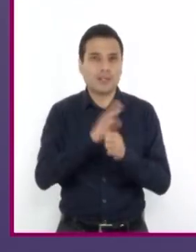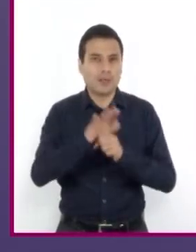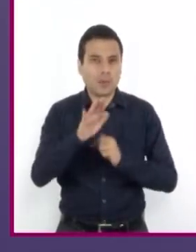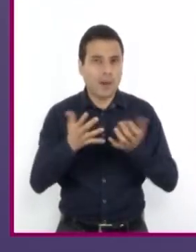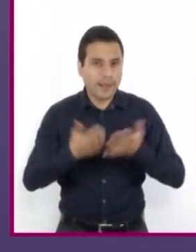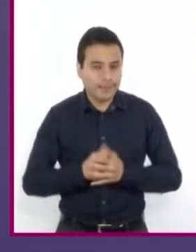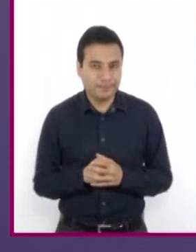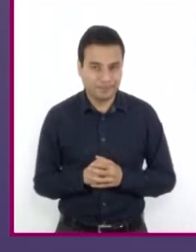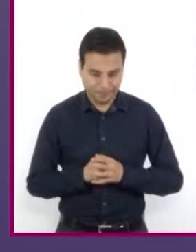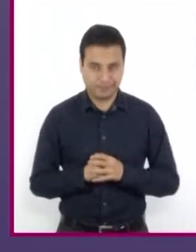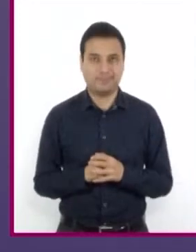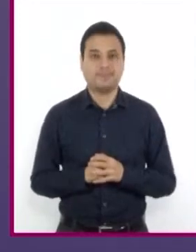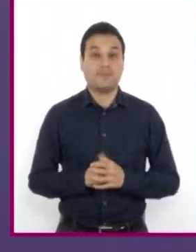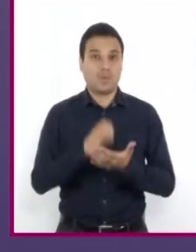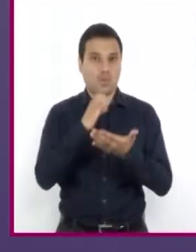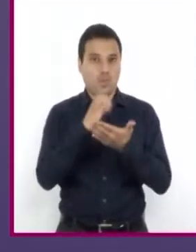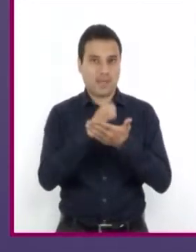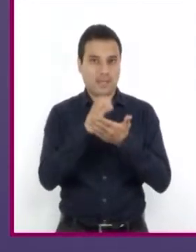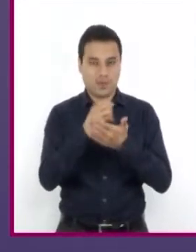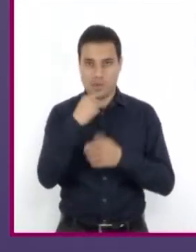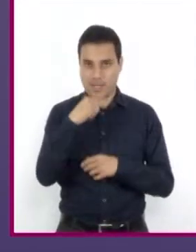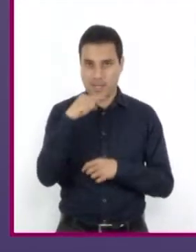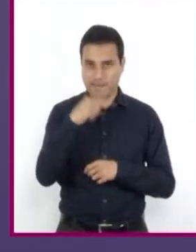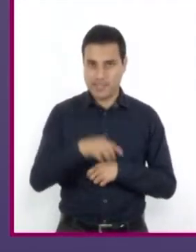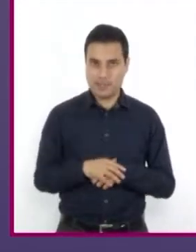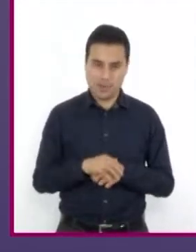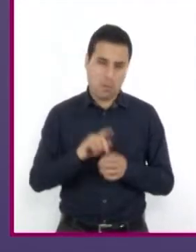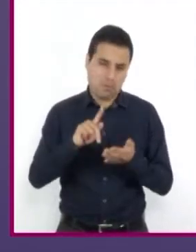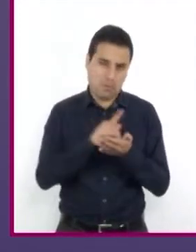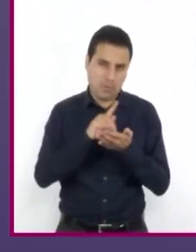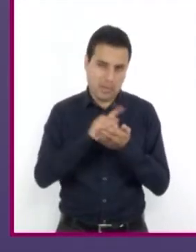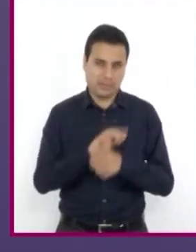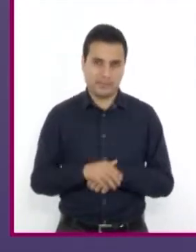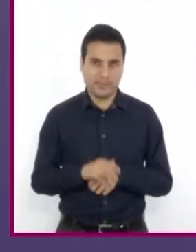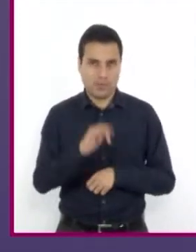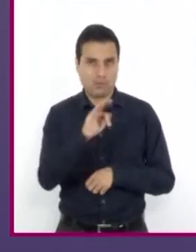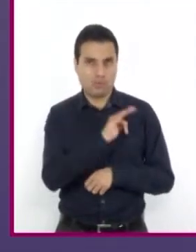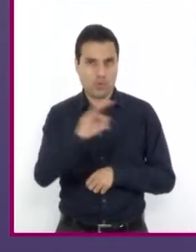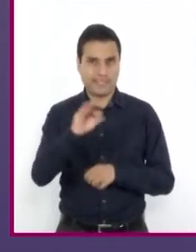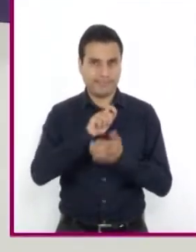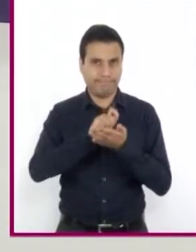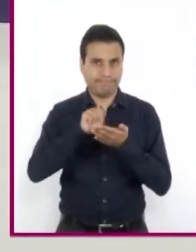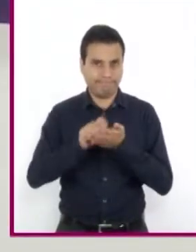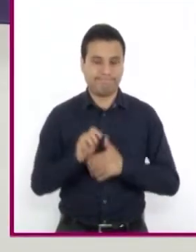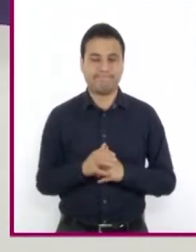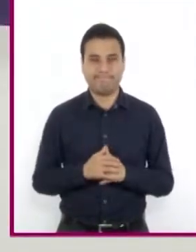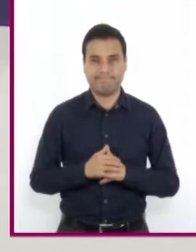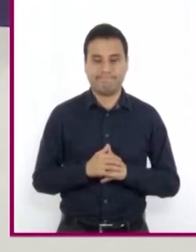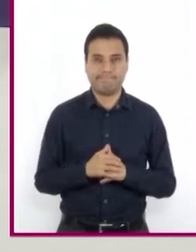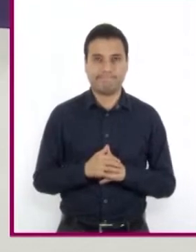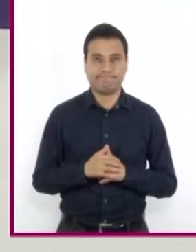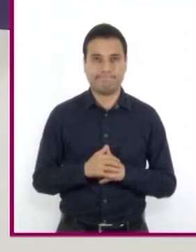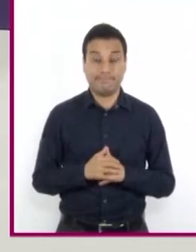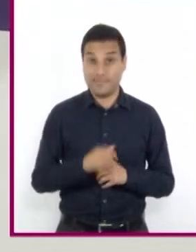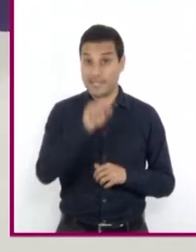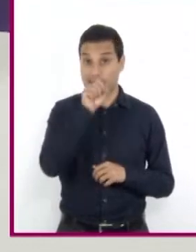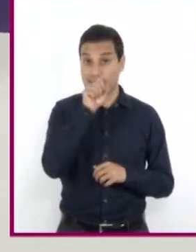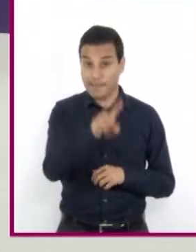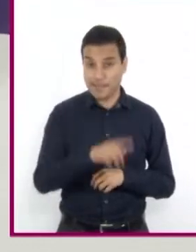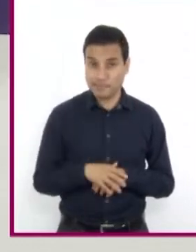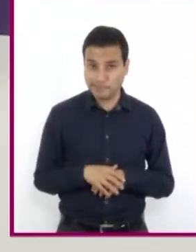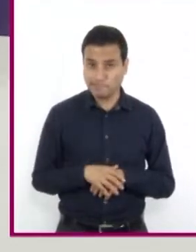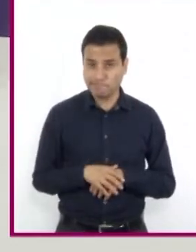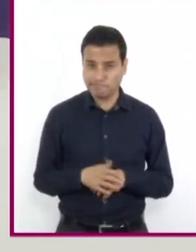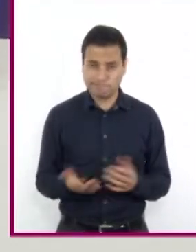son cuaderno y lápiz o pluma para que puedan tomar notas. También podría